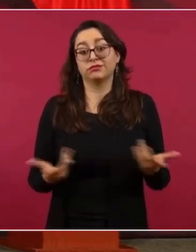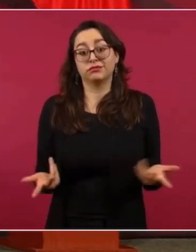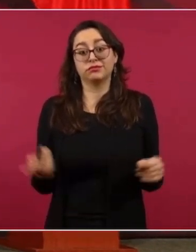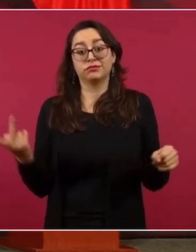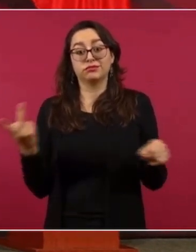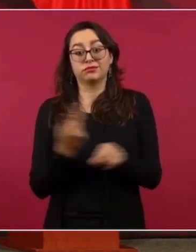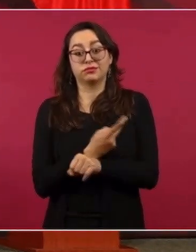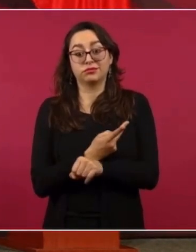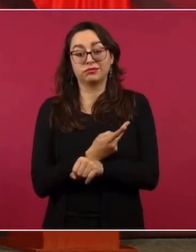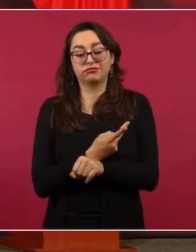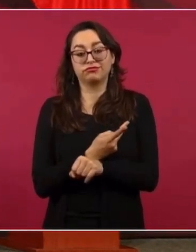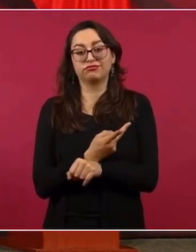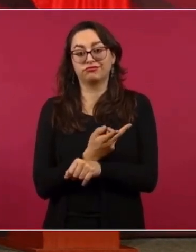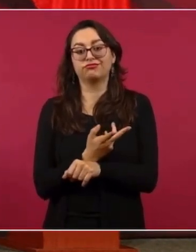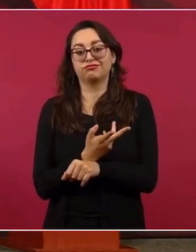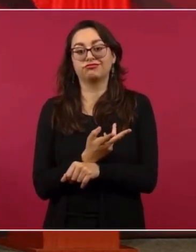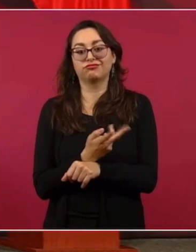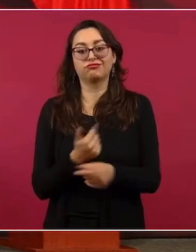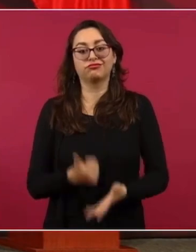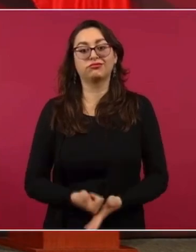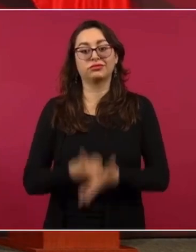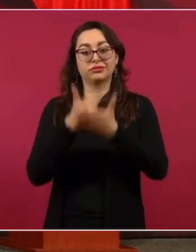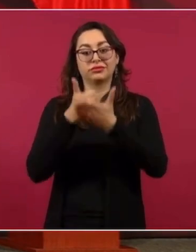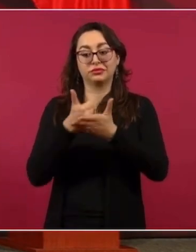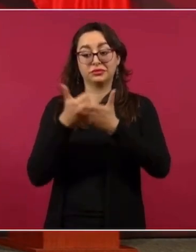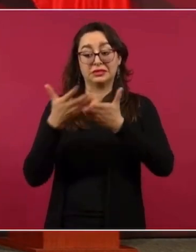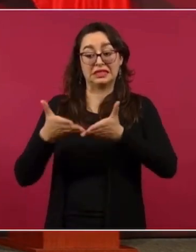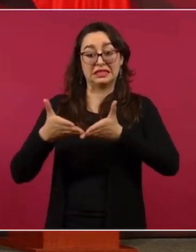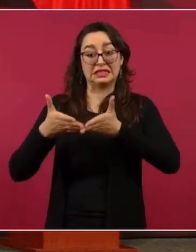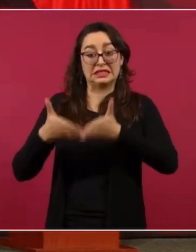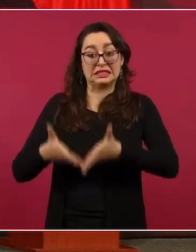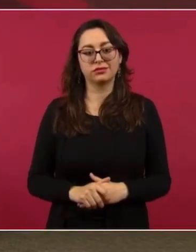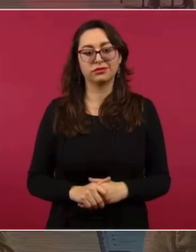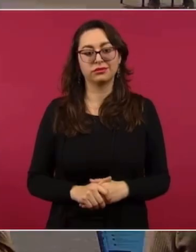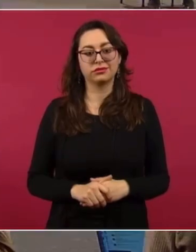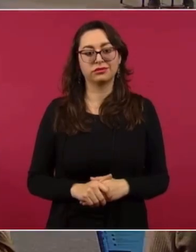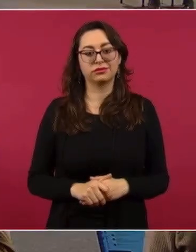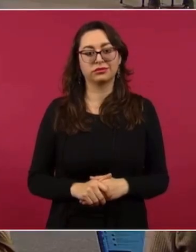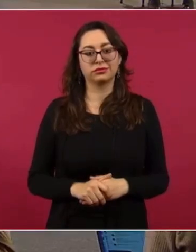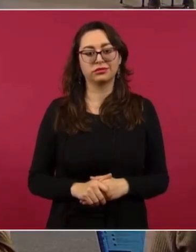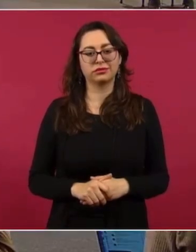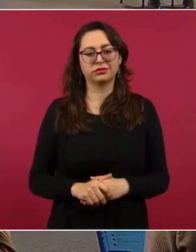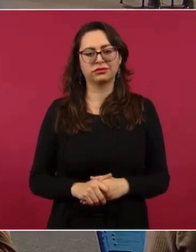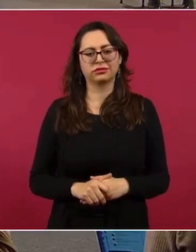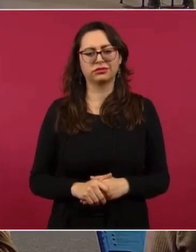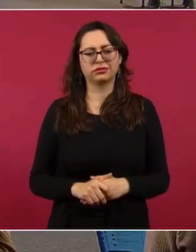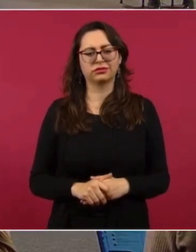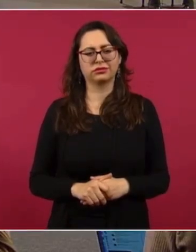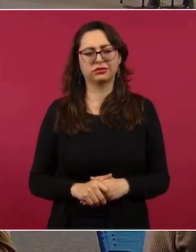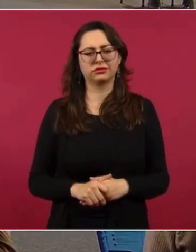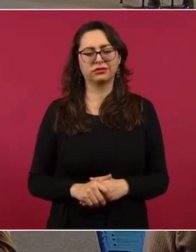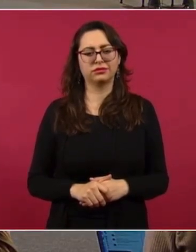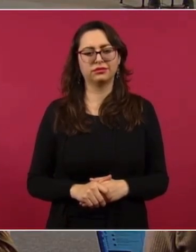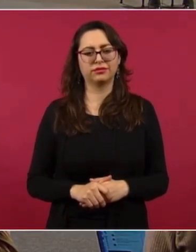con el Atlántico. A ver si lo corres un poquito.